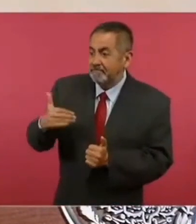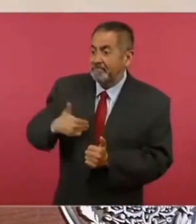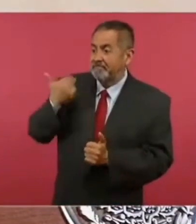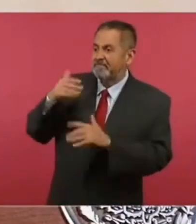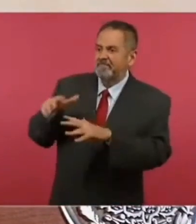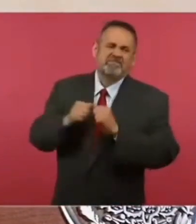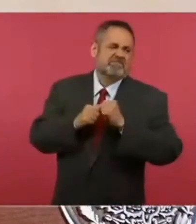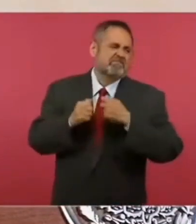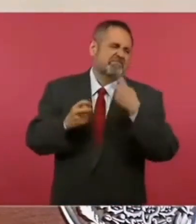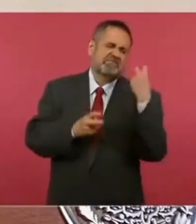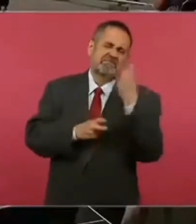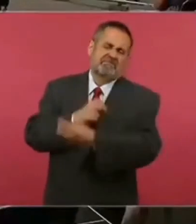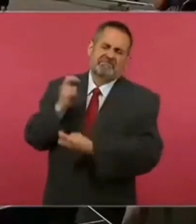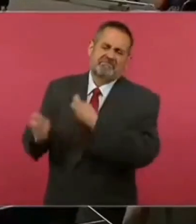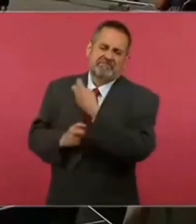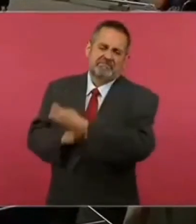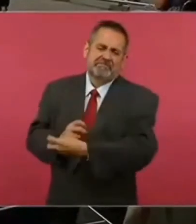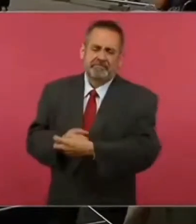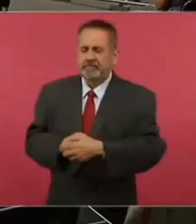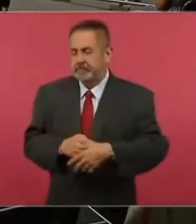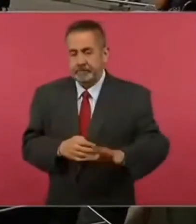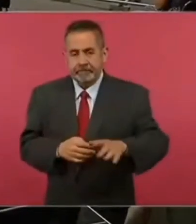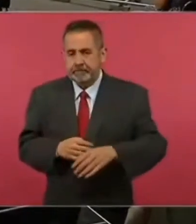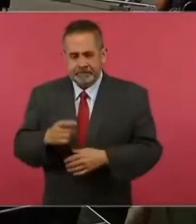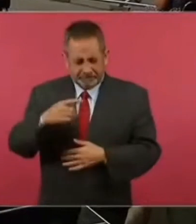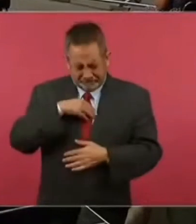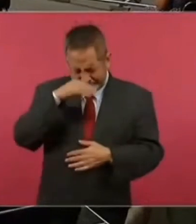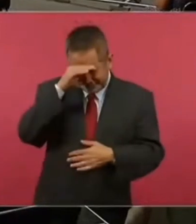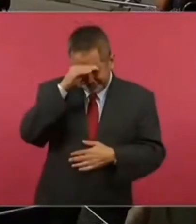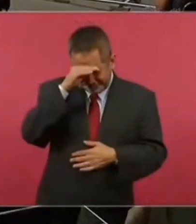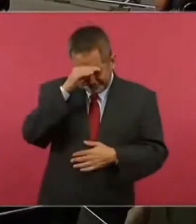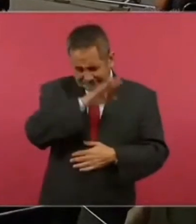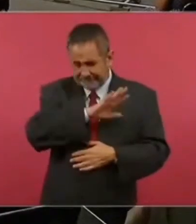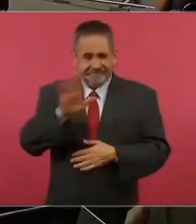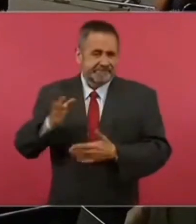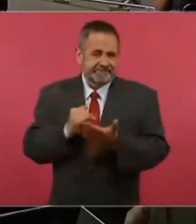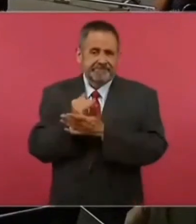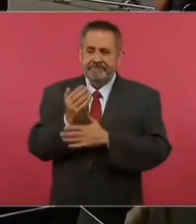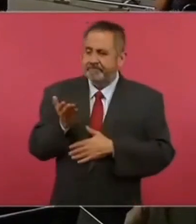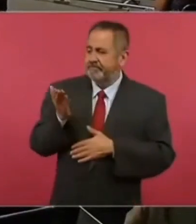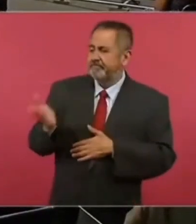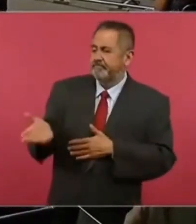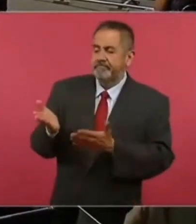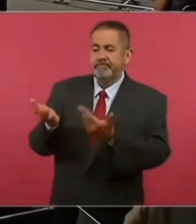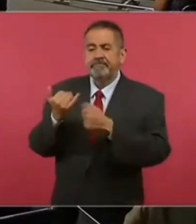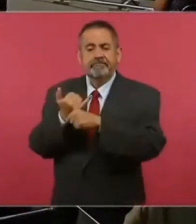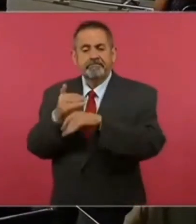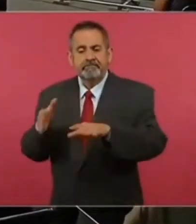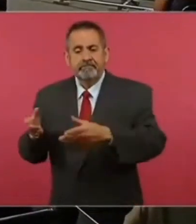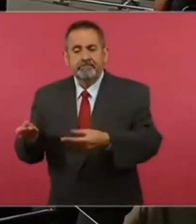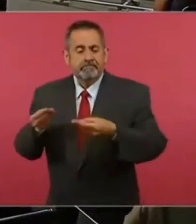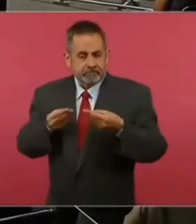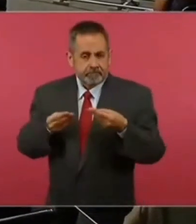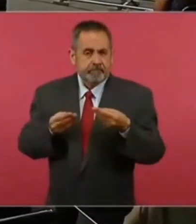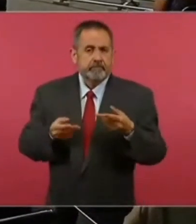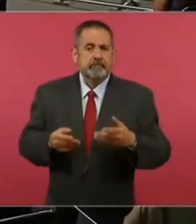Entonces, pedí una información sobre esto